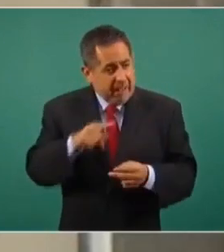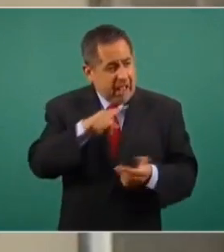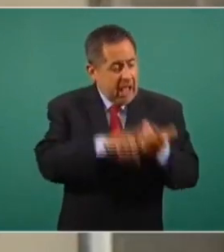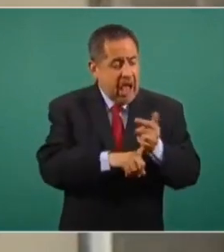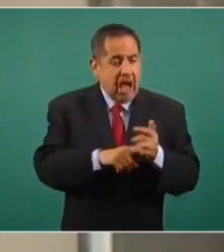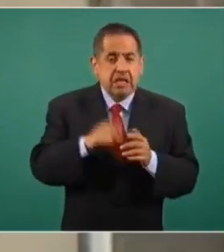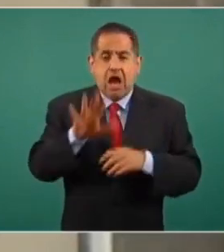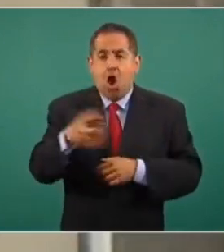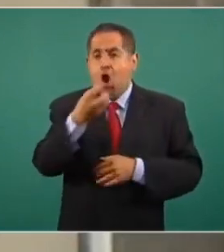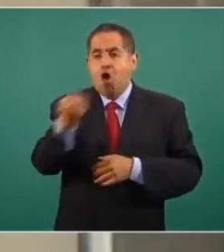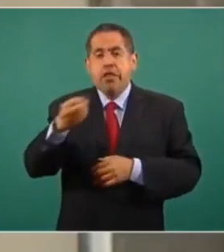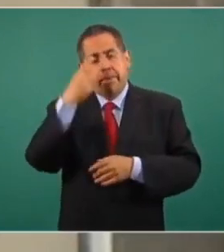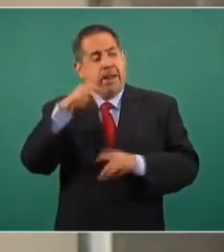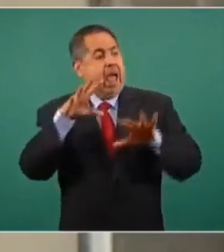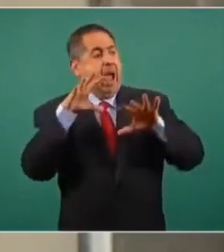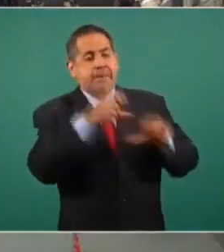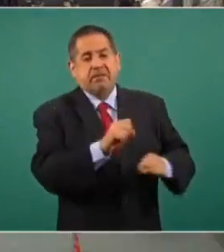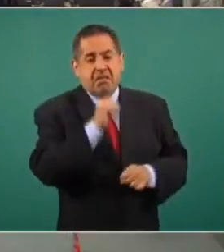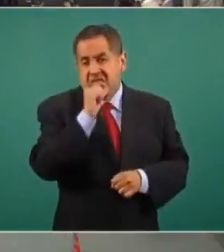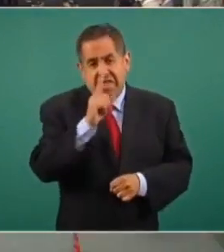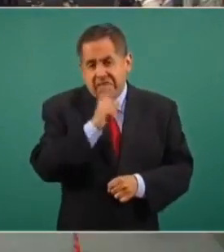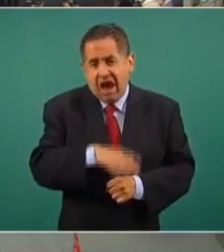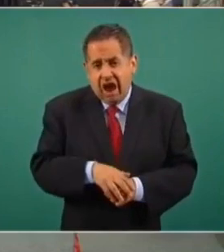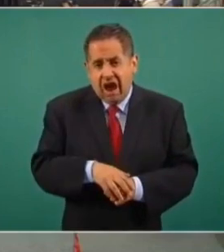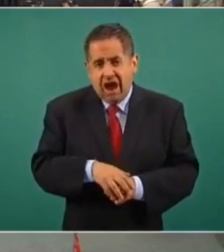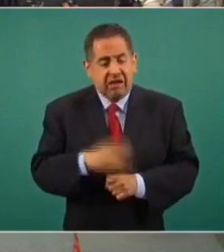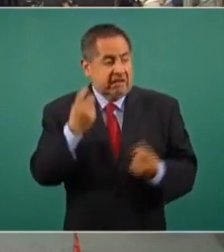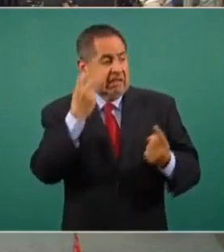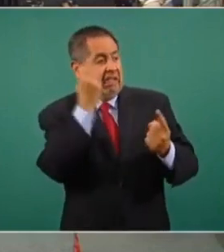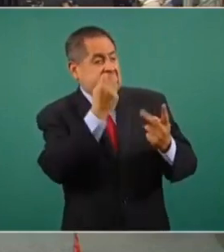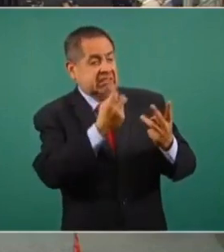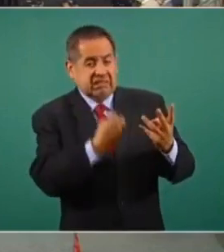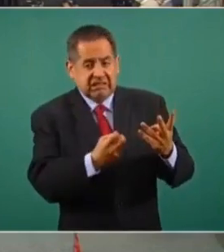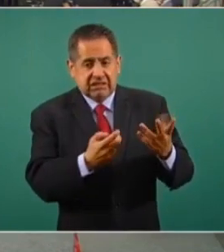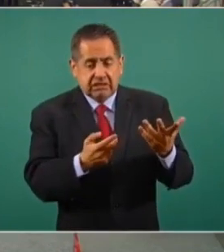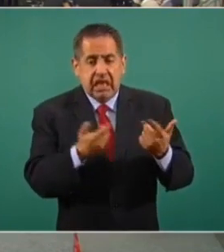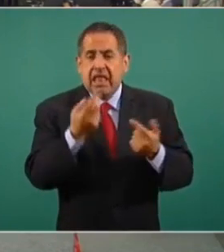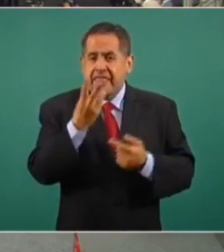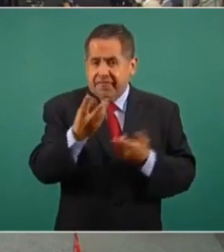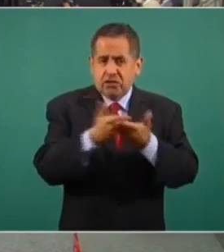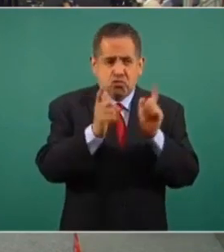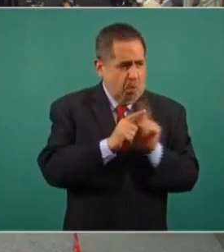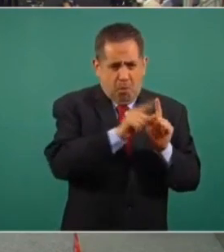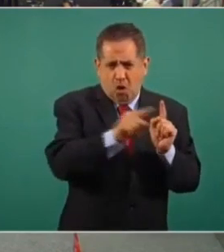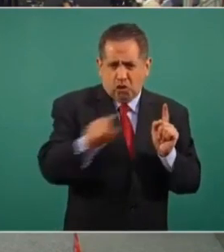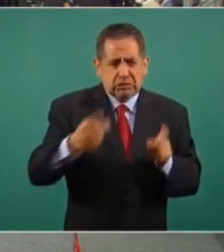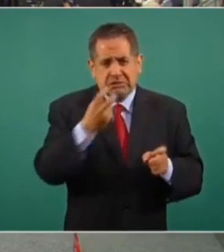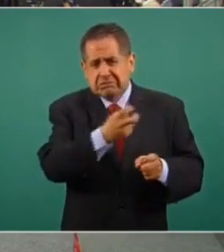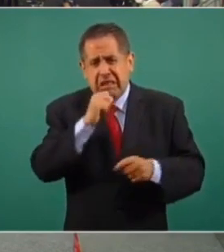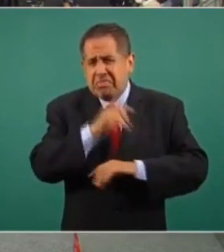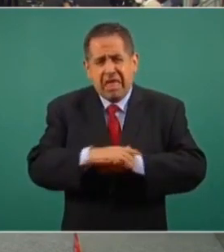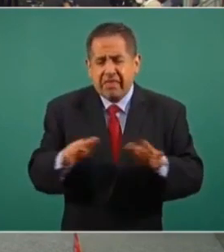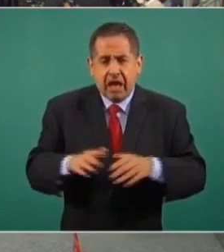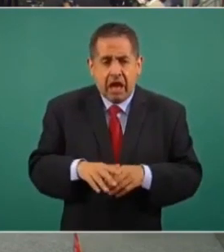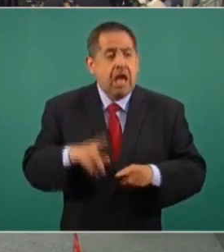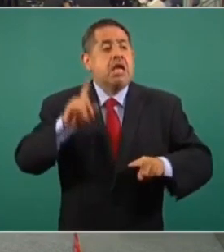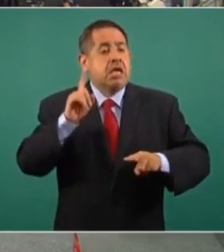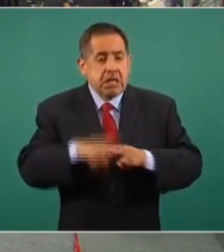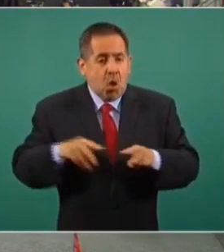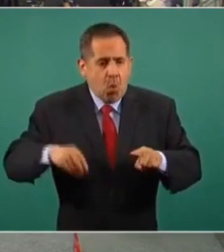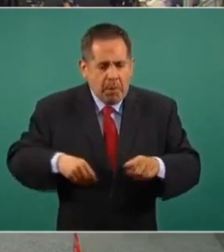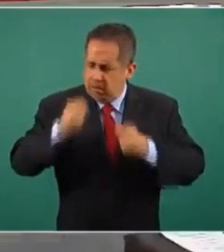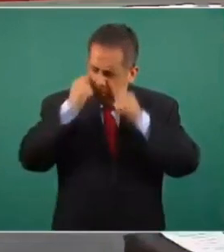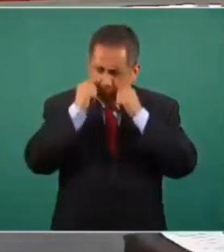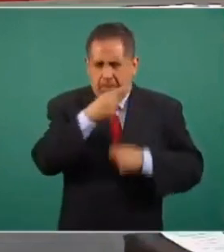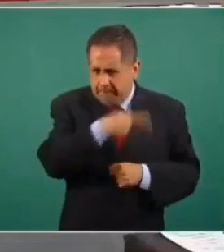hay órdenes de aprehensión en contra de los señalados, como usted lo decía, de los tres grupos. Que quien tenga que pagar esté en la